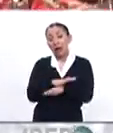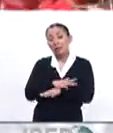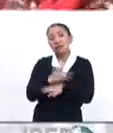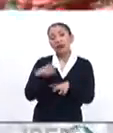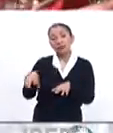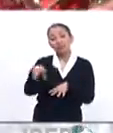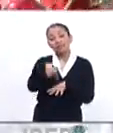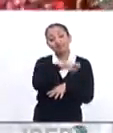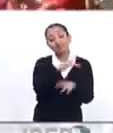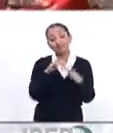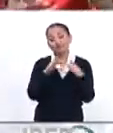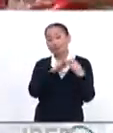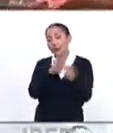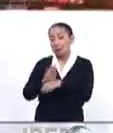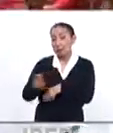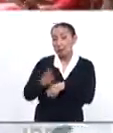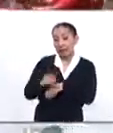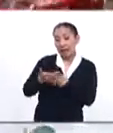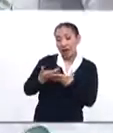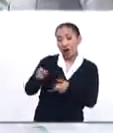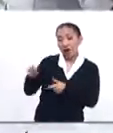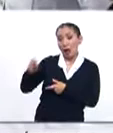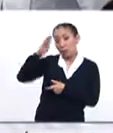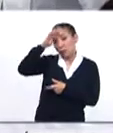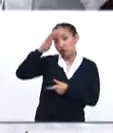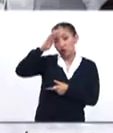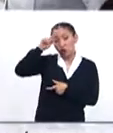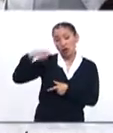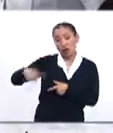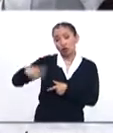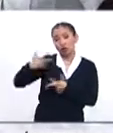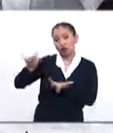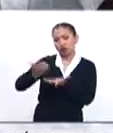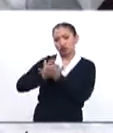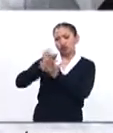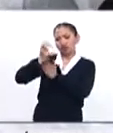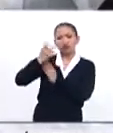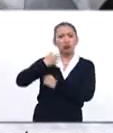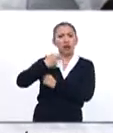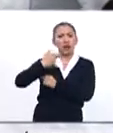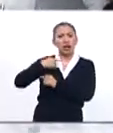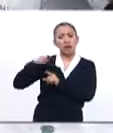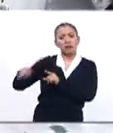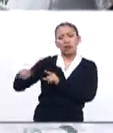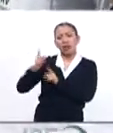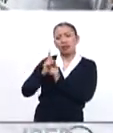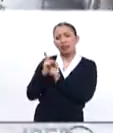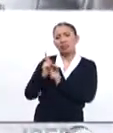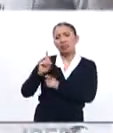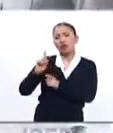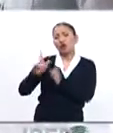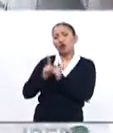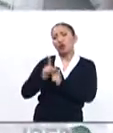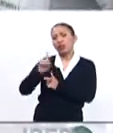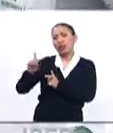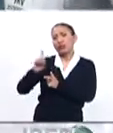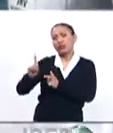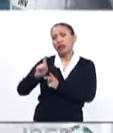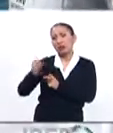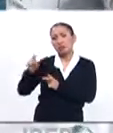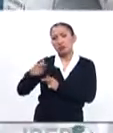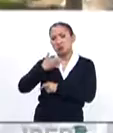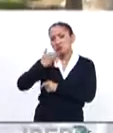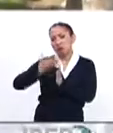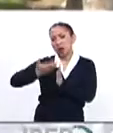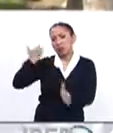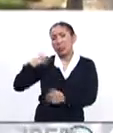geopolítica frente a Brasil, que Jair Bolsonaro tiene el extremo político hacia la derecha conservadora. Claro, Rina, y